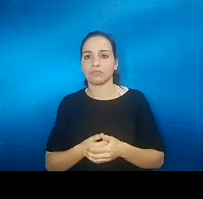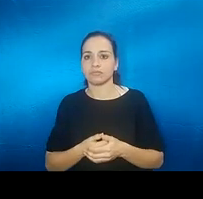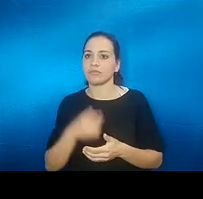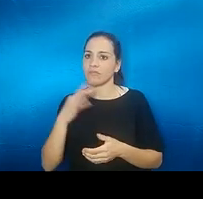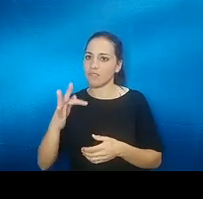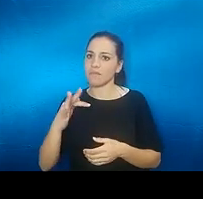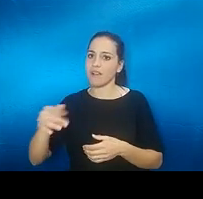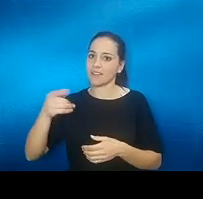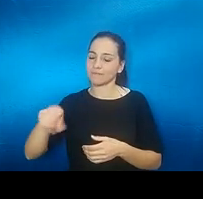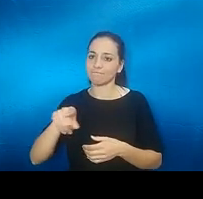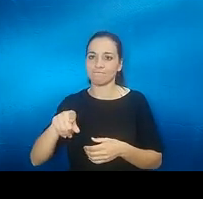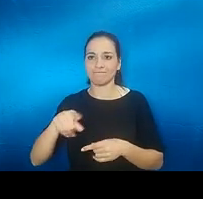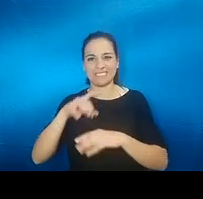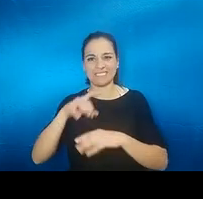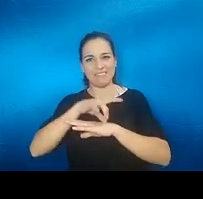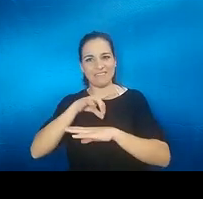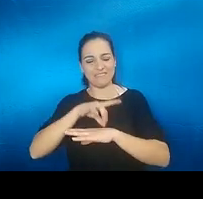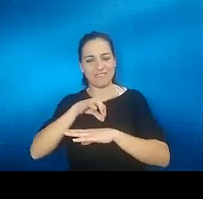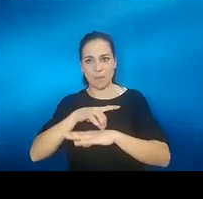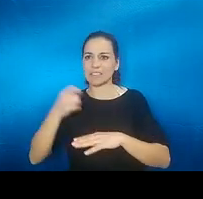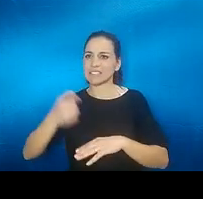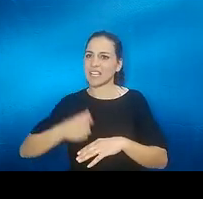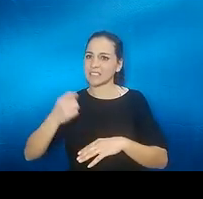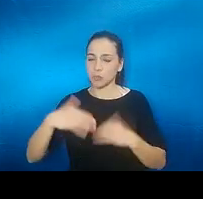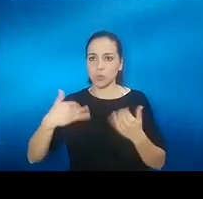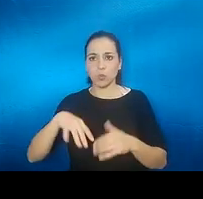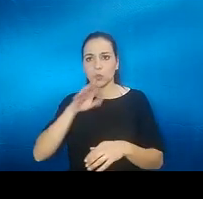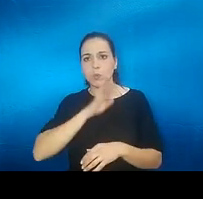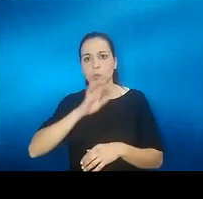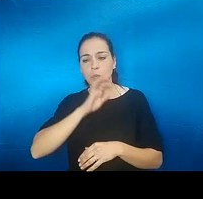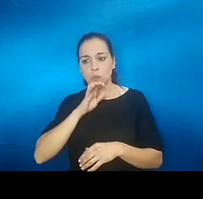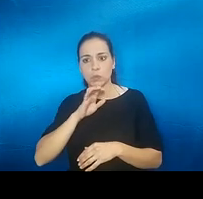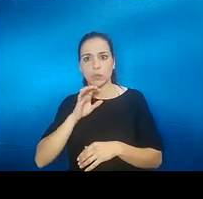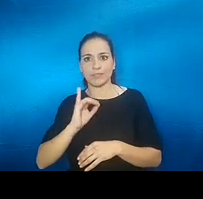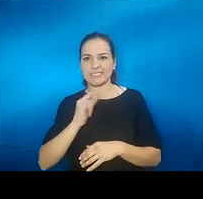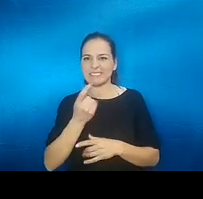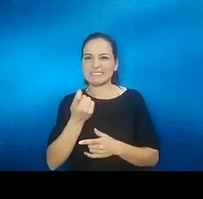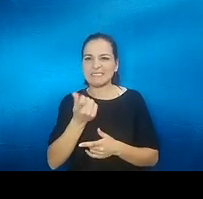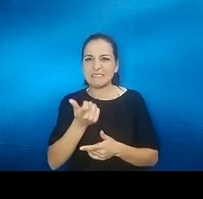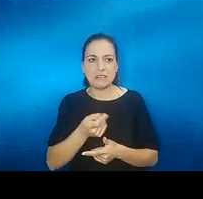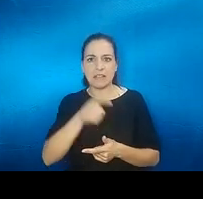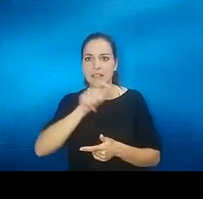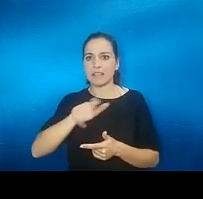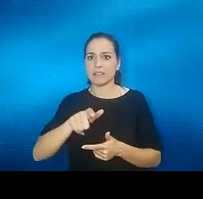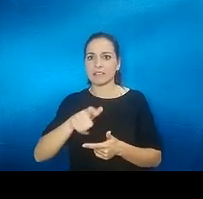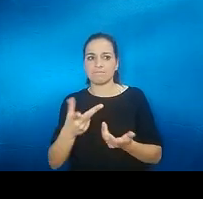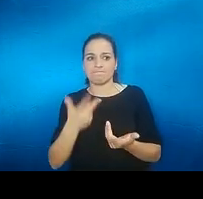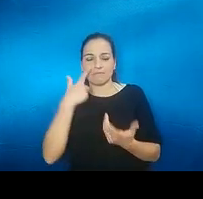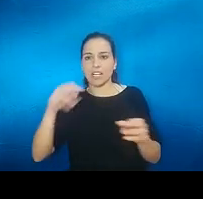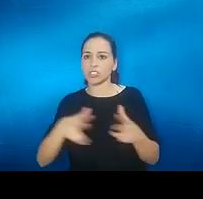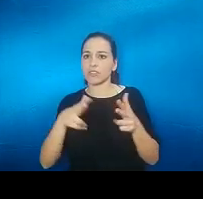una es una patología que siendo tan común es curioso que se tenga que tenga tan poca importancia y que